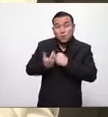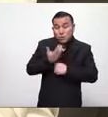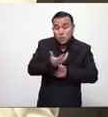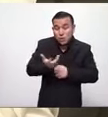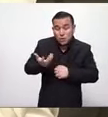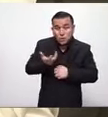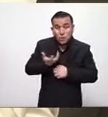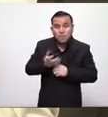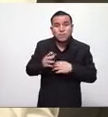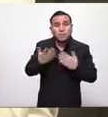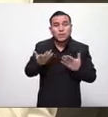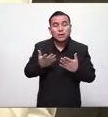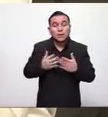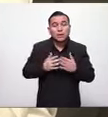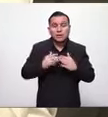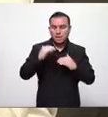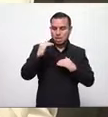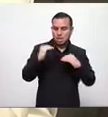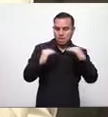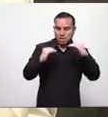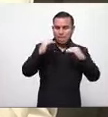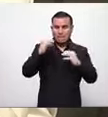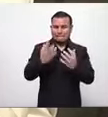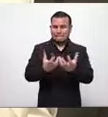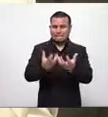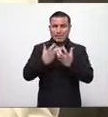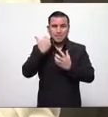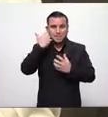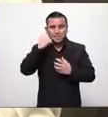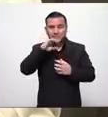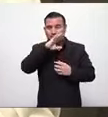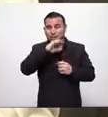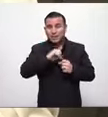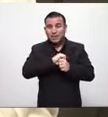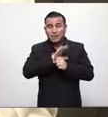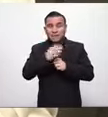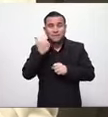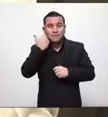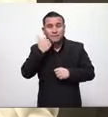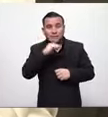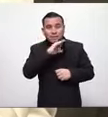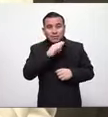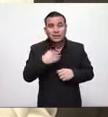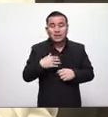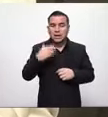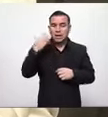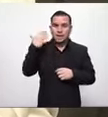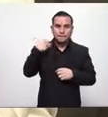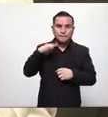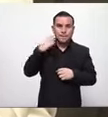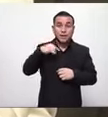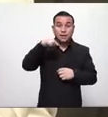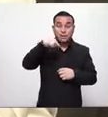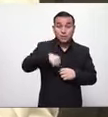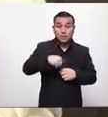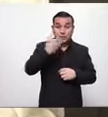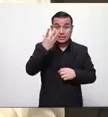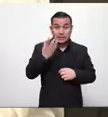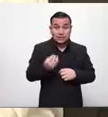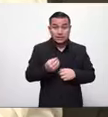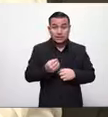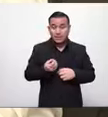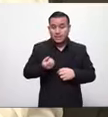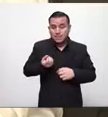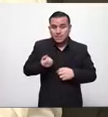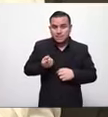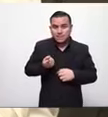por la avalancha de pacientes que nosotros estimamos y por la experiencia que estamos viviendo este día incluso bueno se acaba de